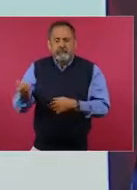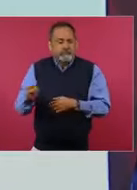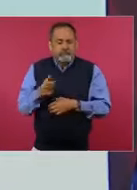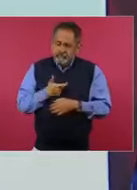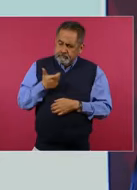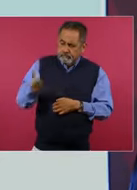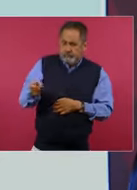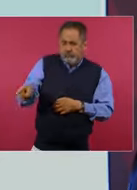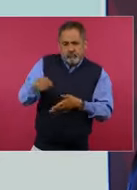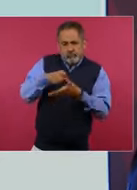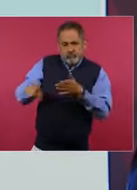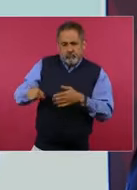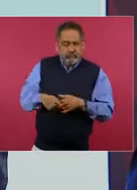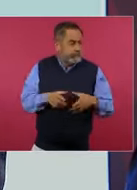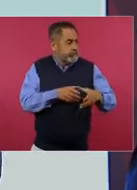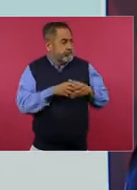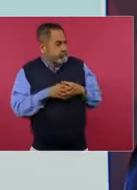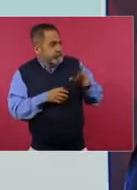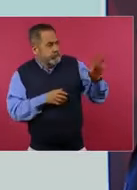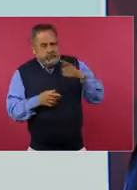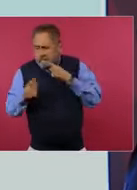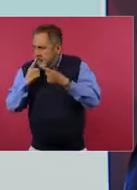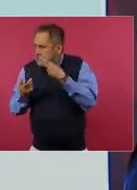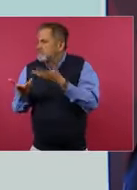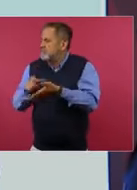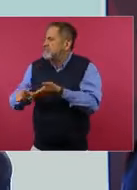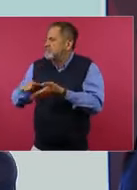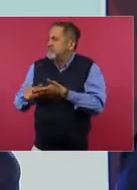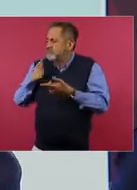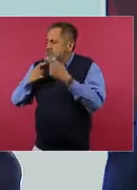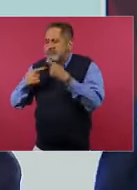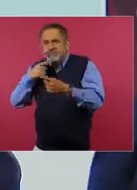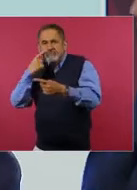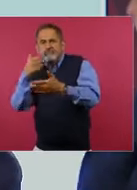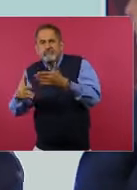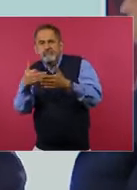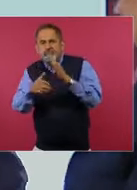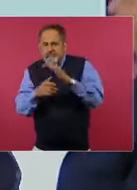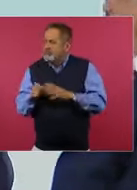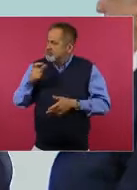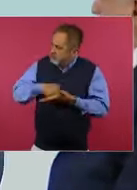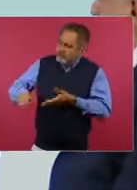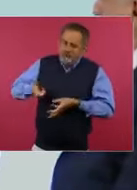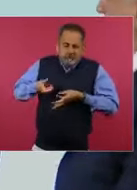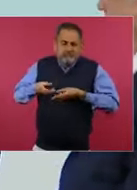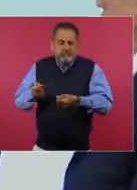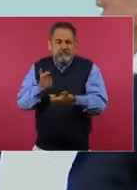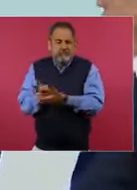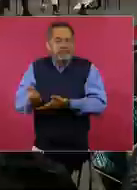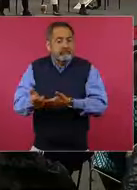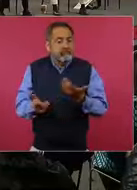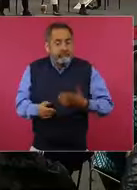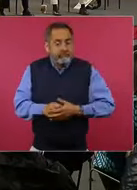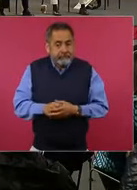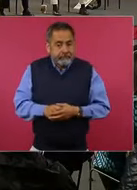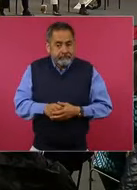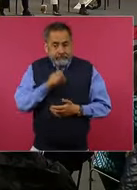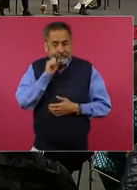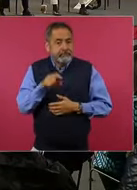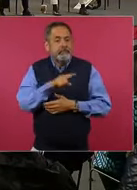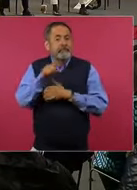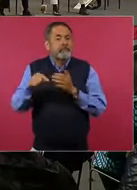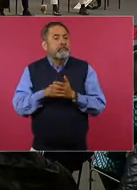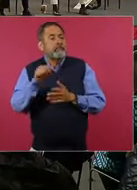por eso ellos deciden cómo hacer uso de estos recursos. Y también con el pago en puntos de venta,